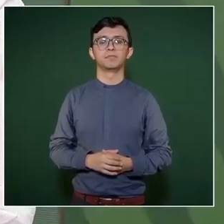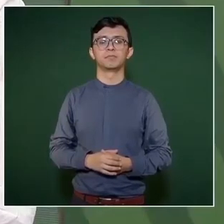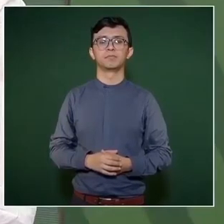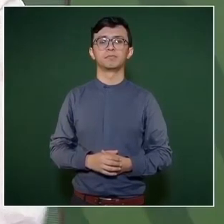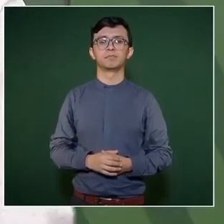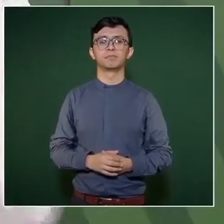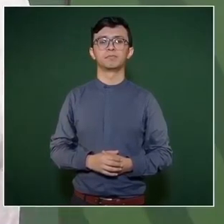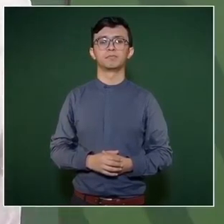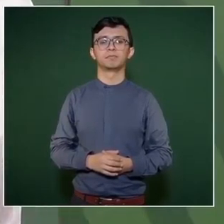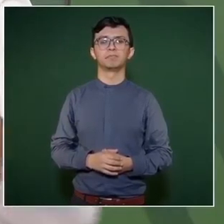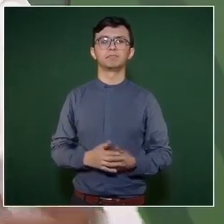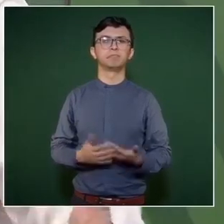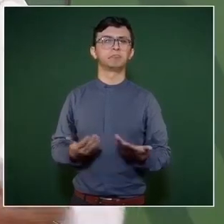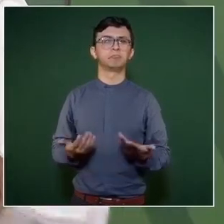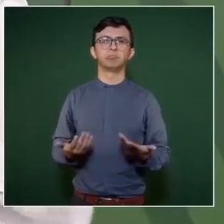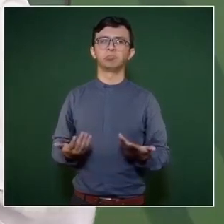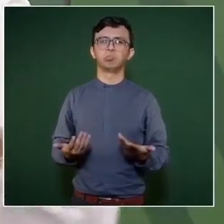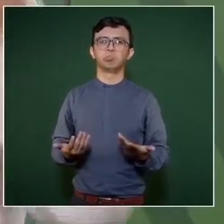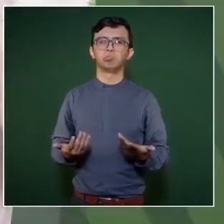nada,